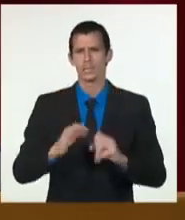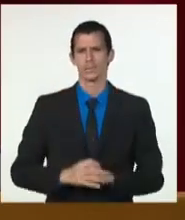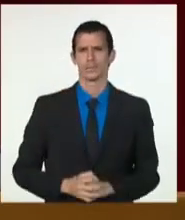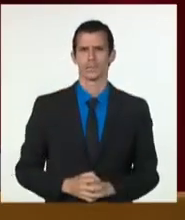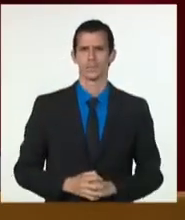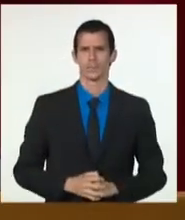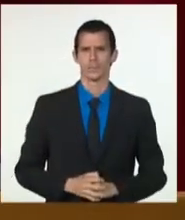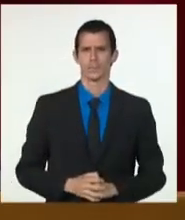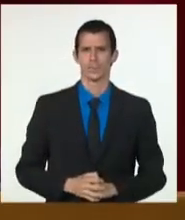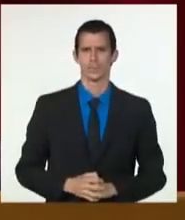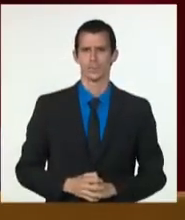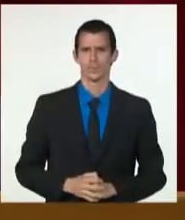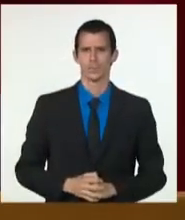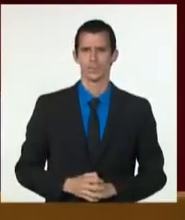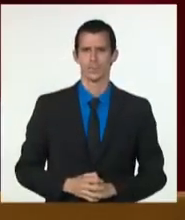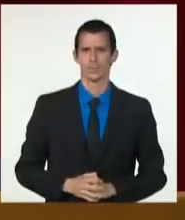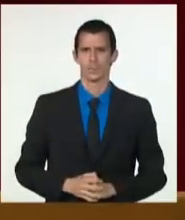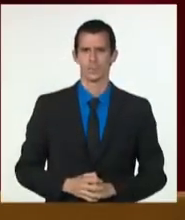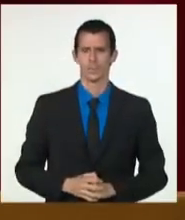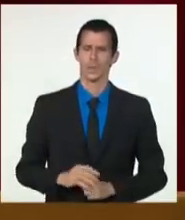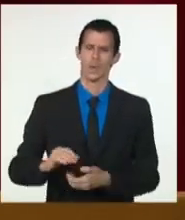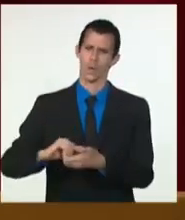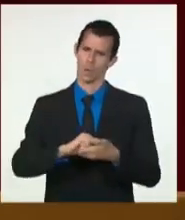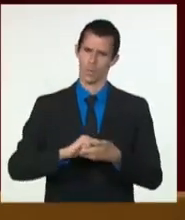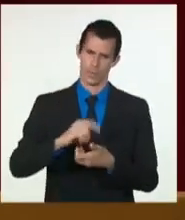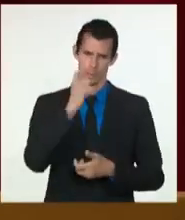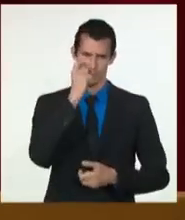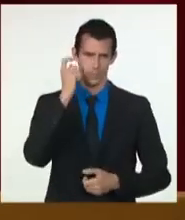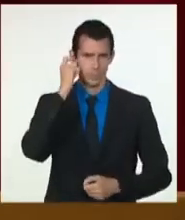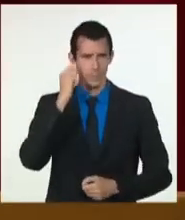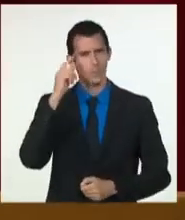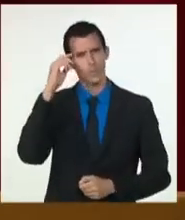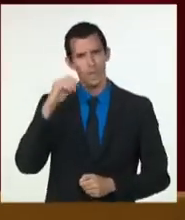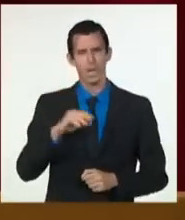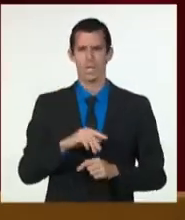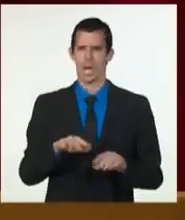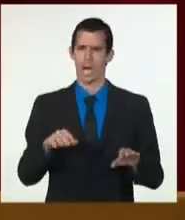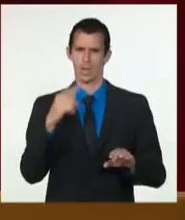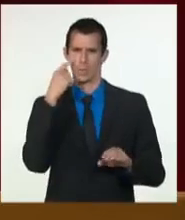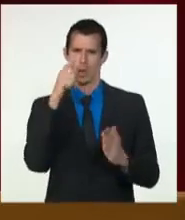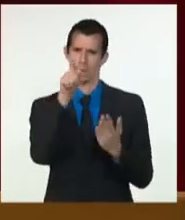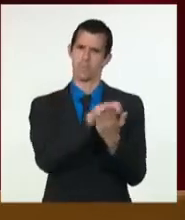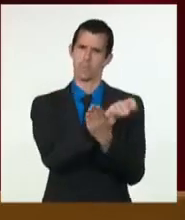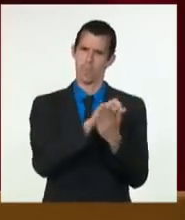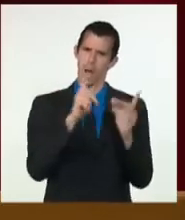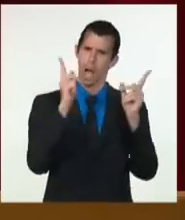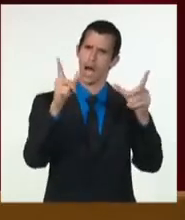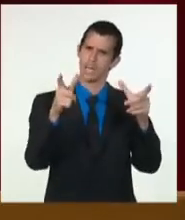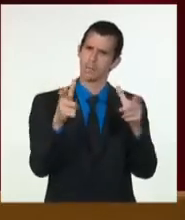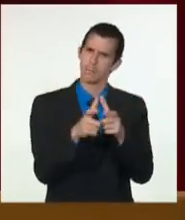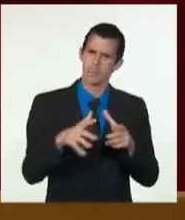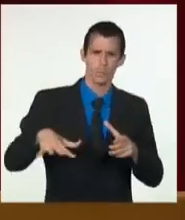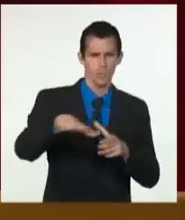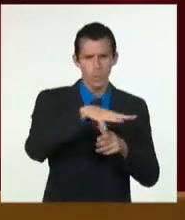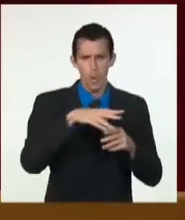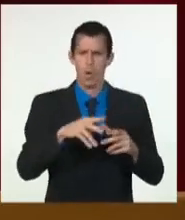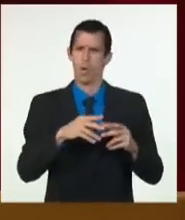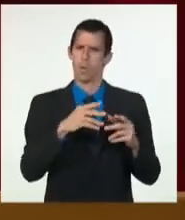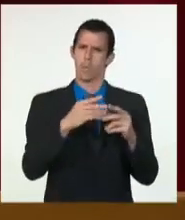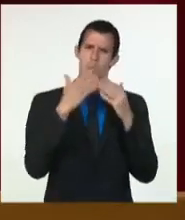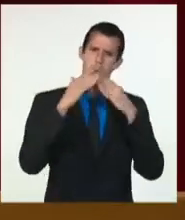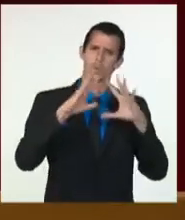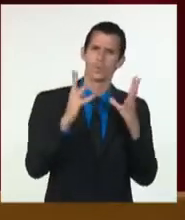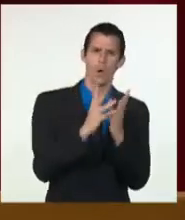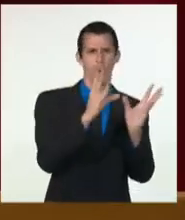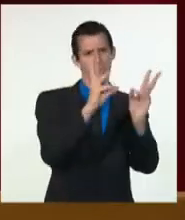llamados de Lazo y otros diputados, a ponerle nombre y apellidos, causas y posible solución a nuestros